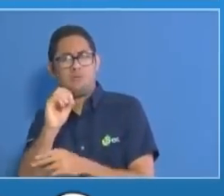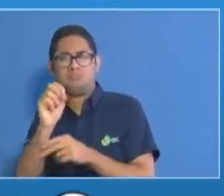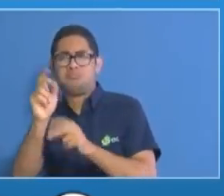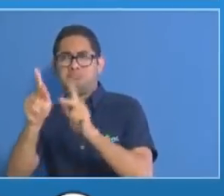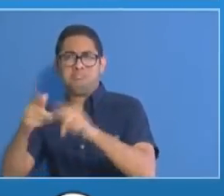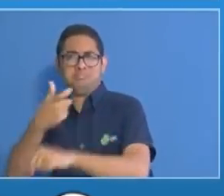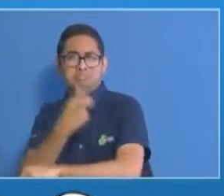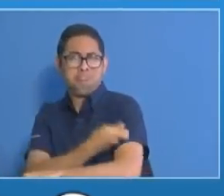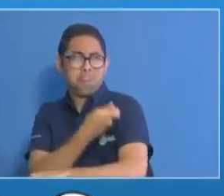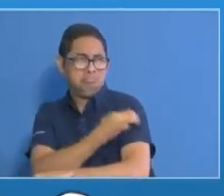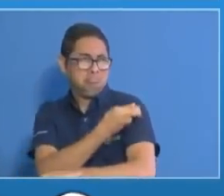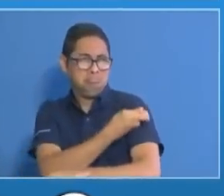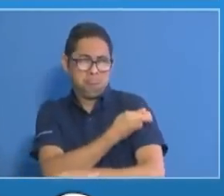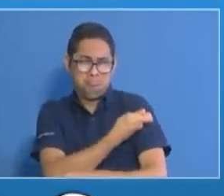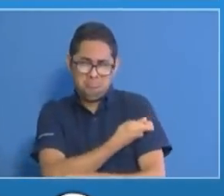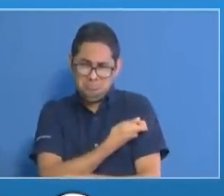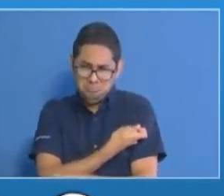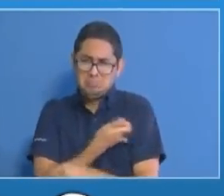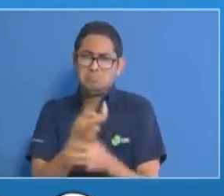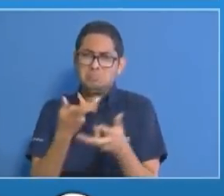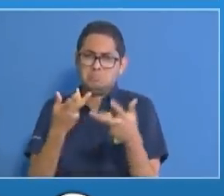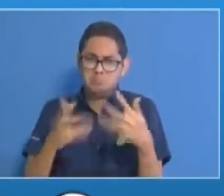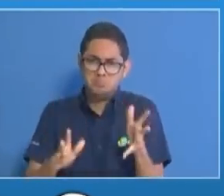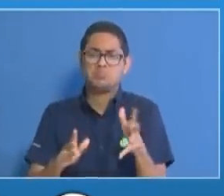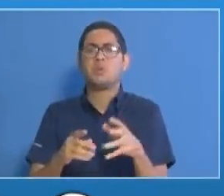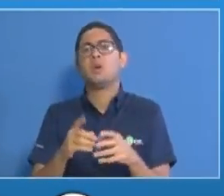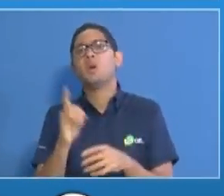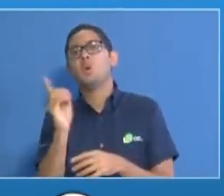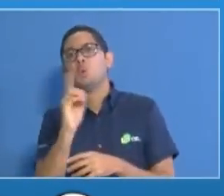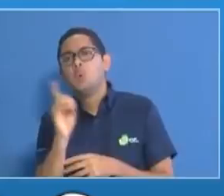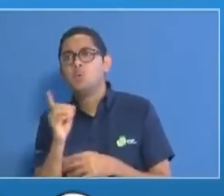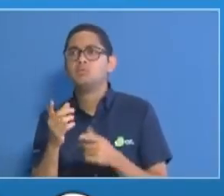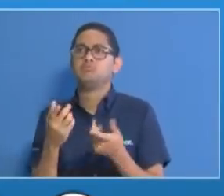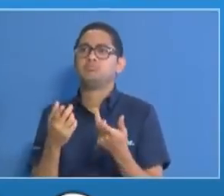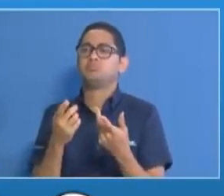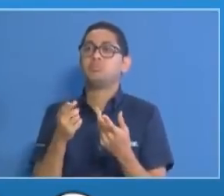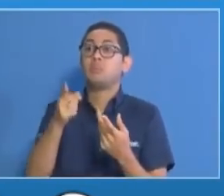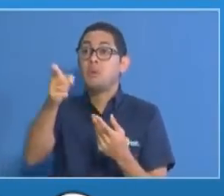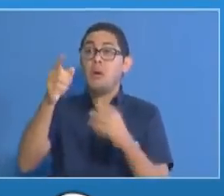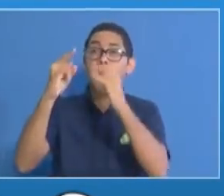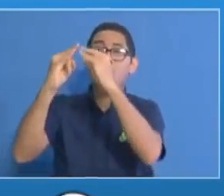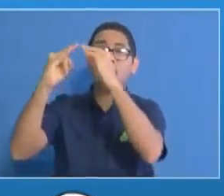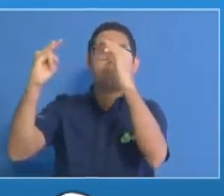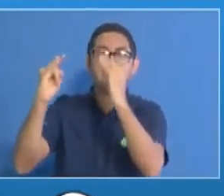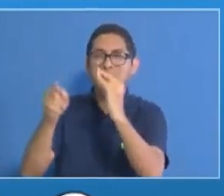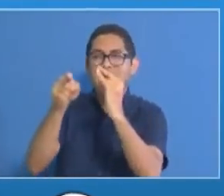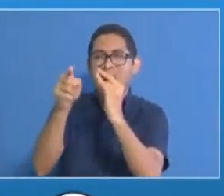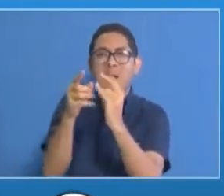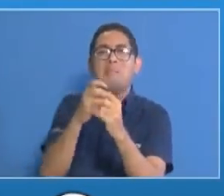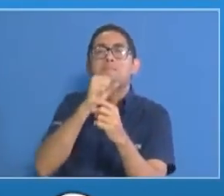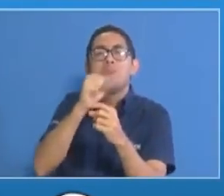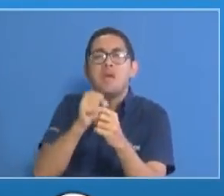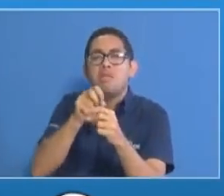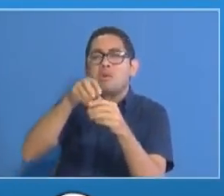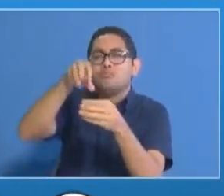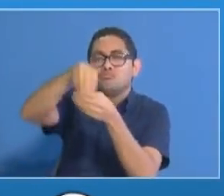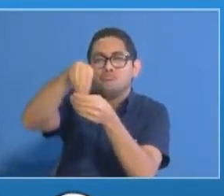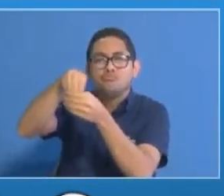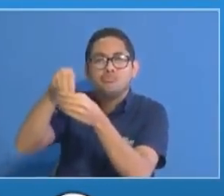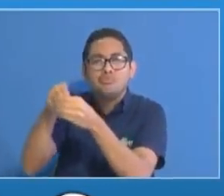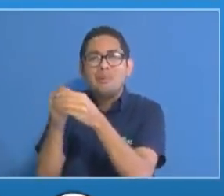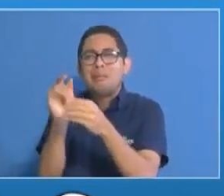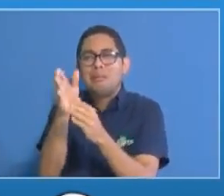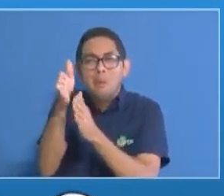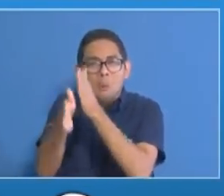iniciado este proceso en los hogares de adultos mayores. Estamos vacunando a los grupos